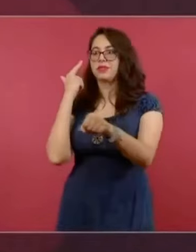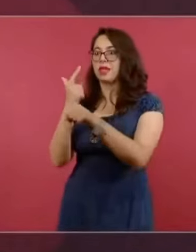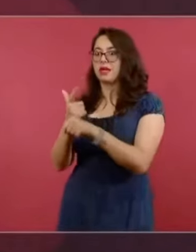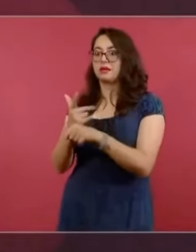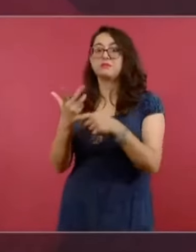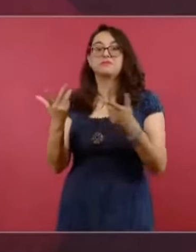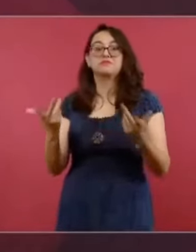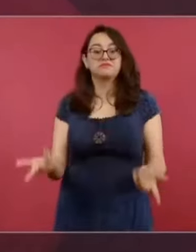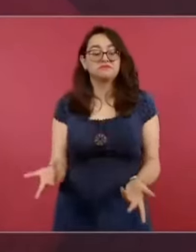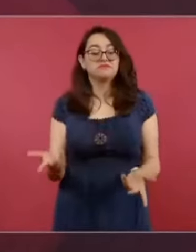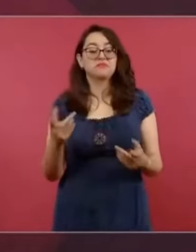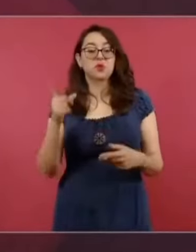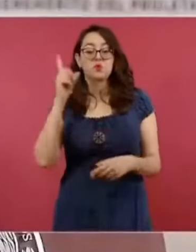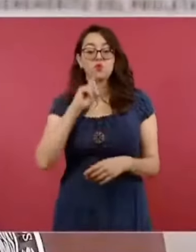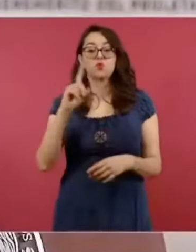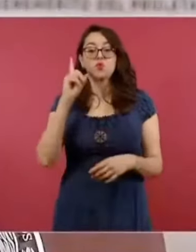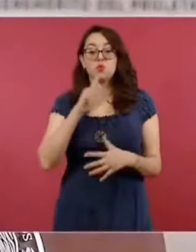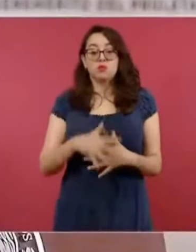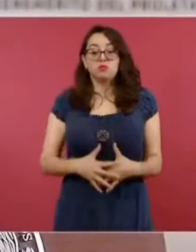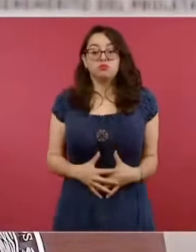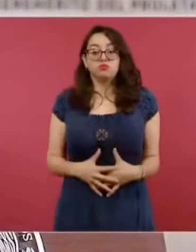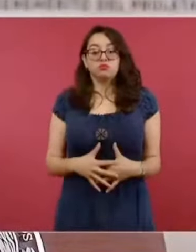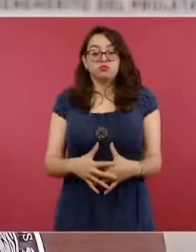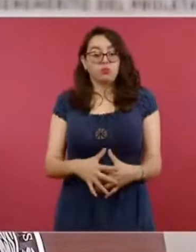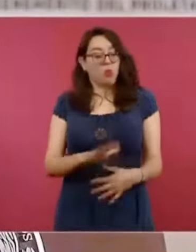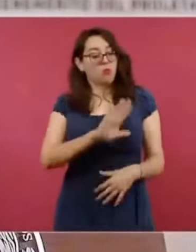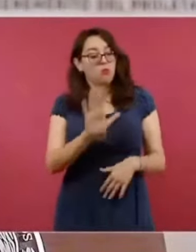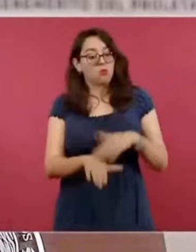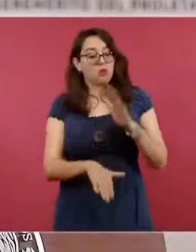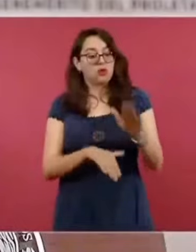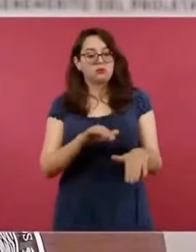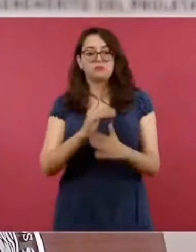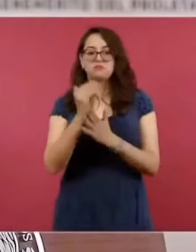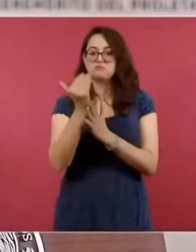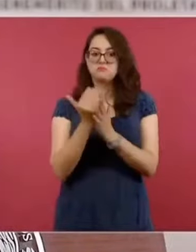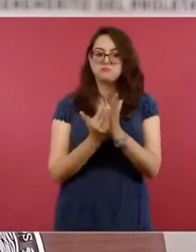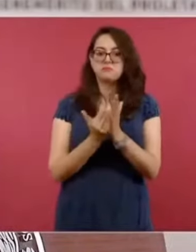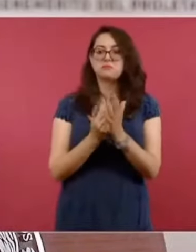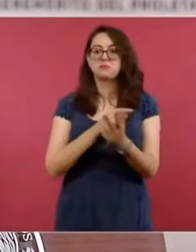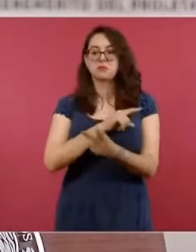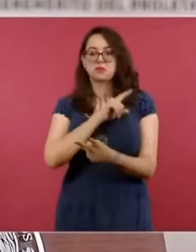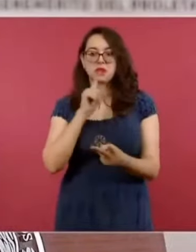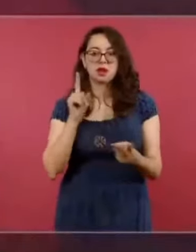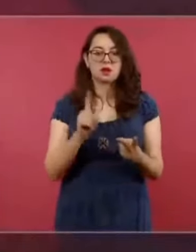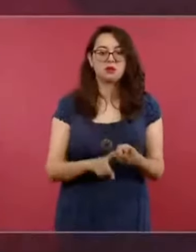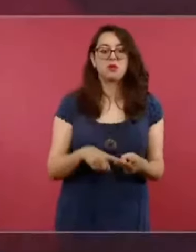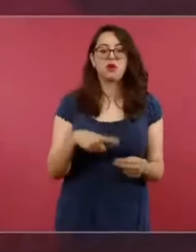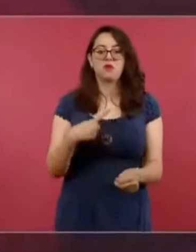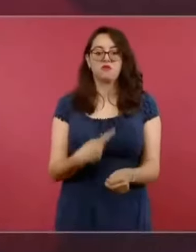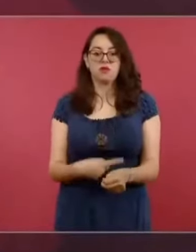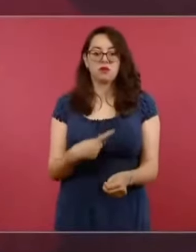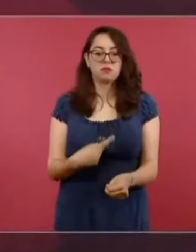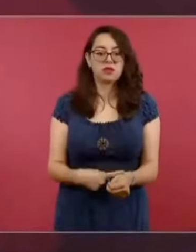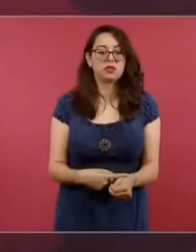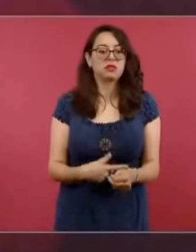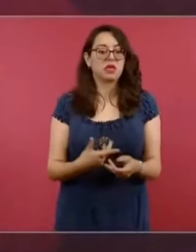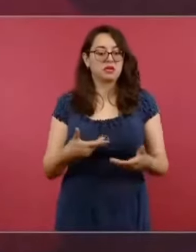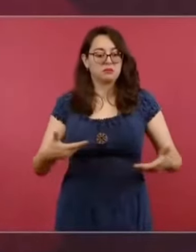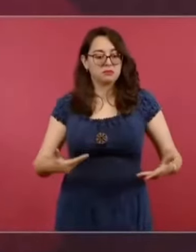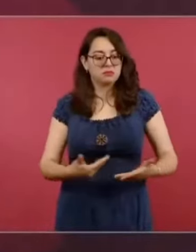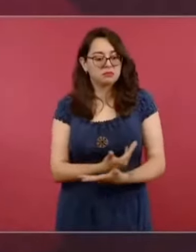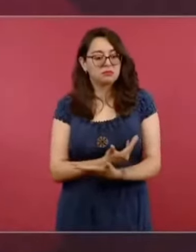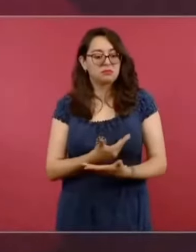la muerte materna, de las emergencias obstétricas, de la enfermedad y mortalidad neonatal